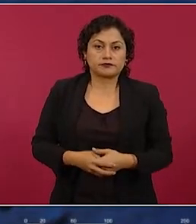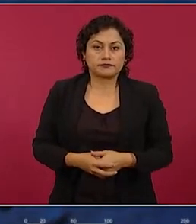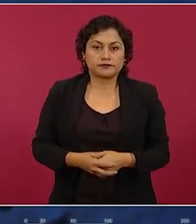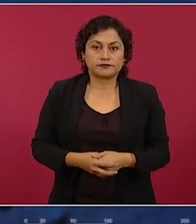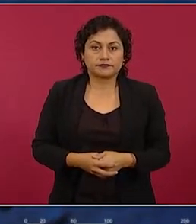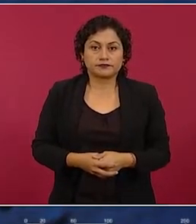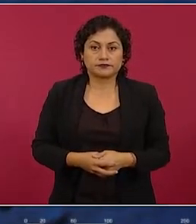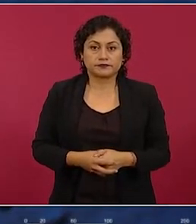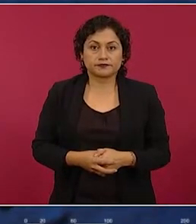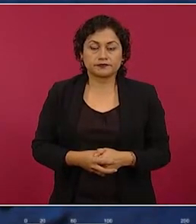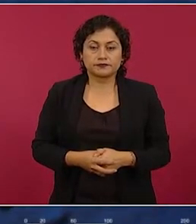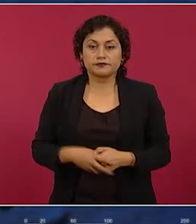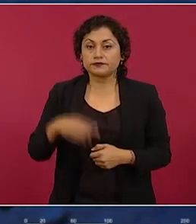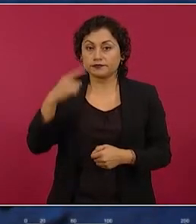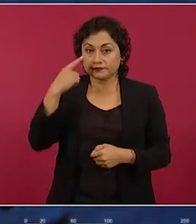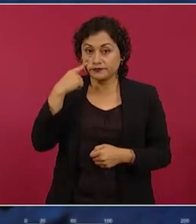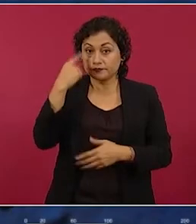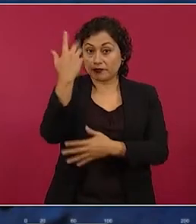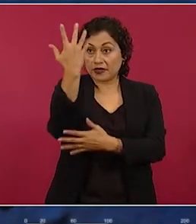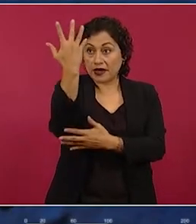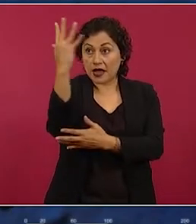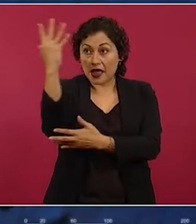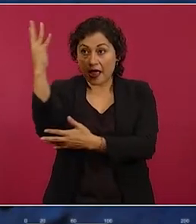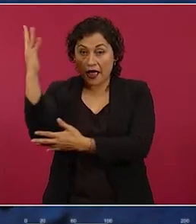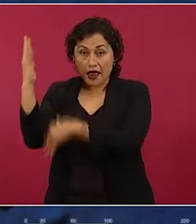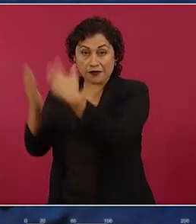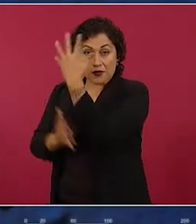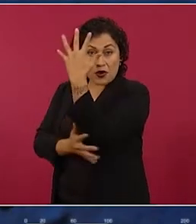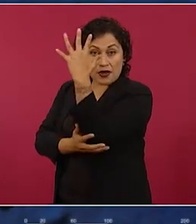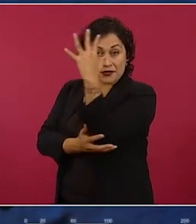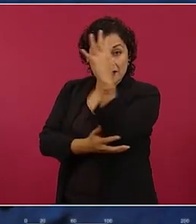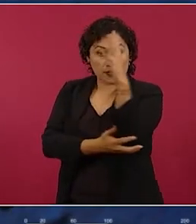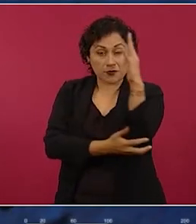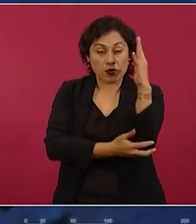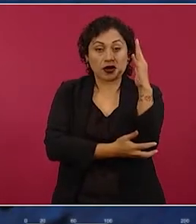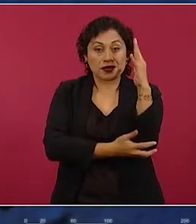De árboles todo esto pertenece